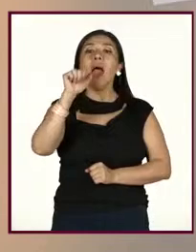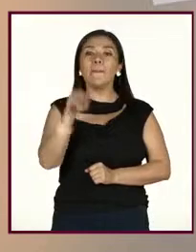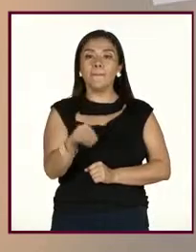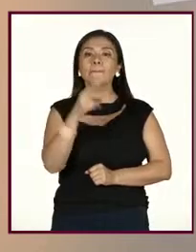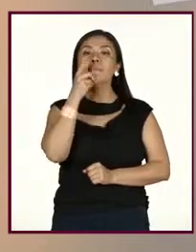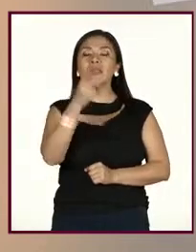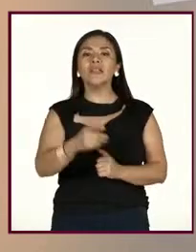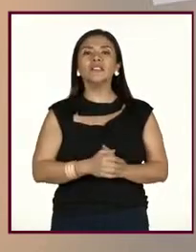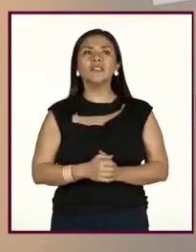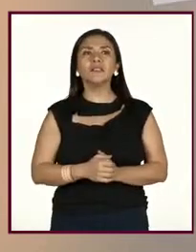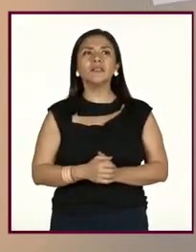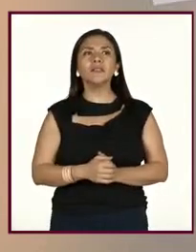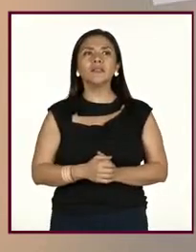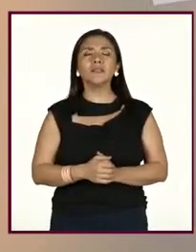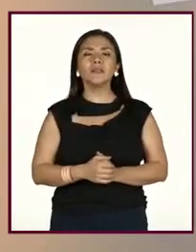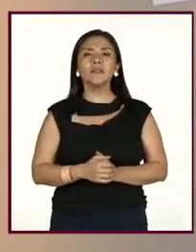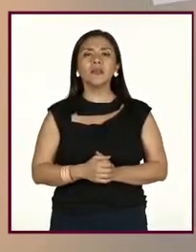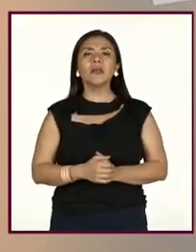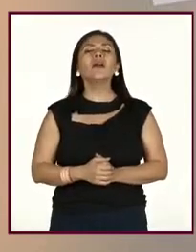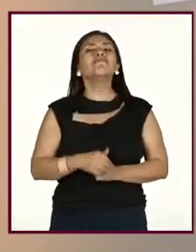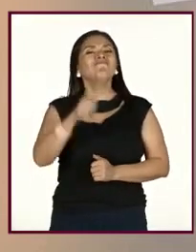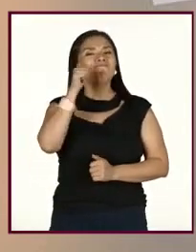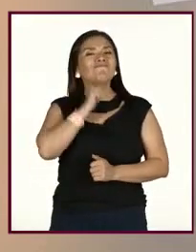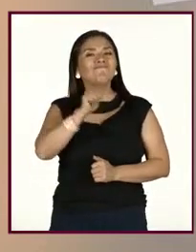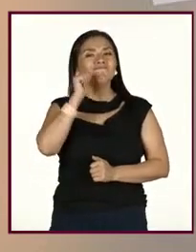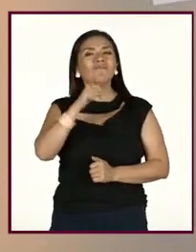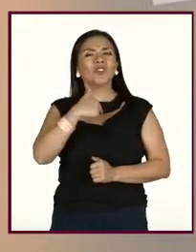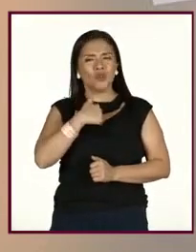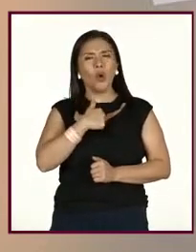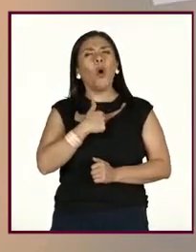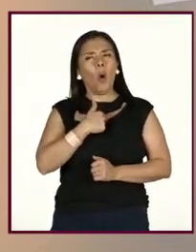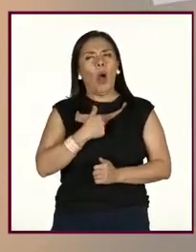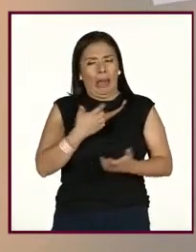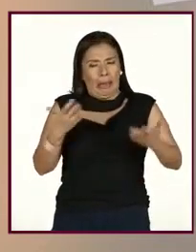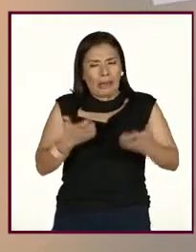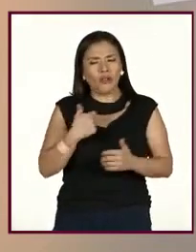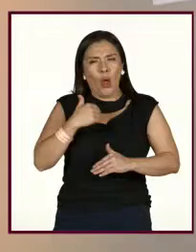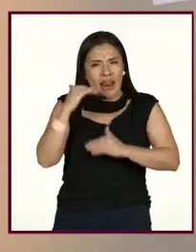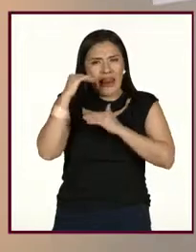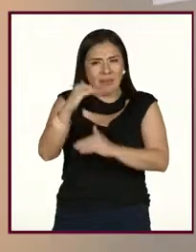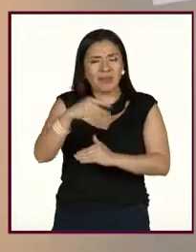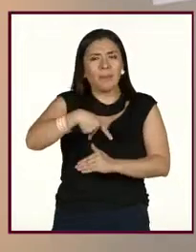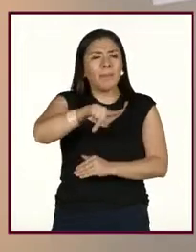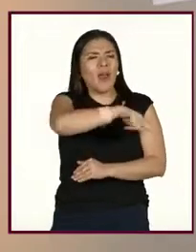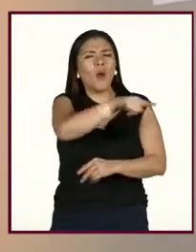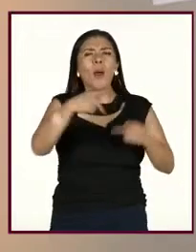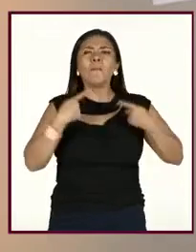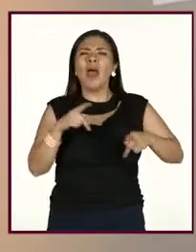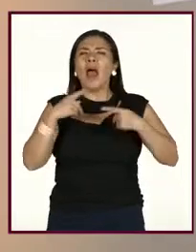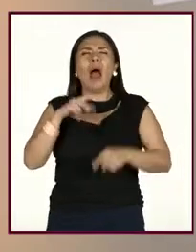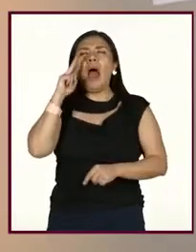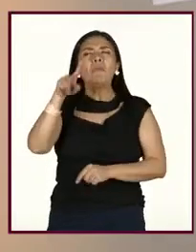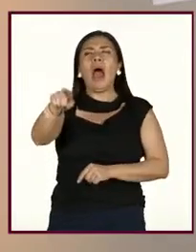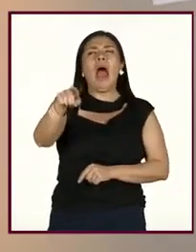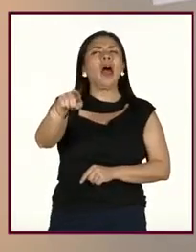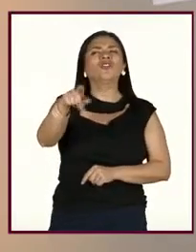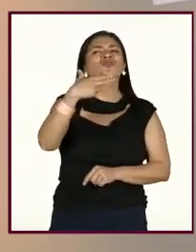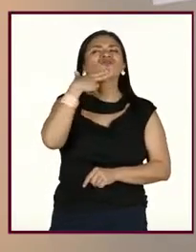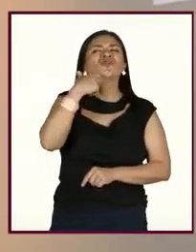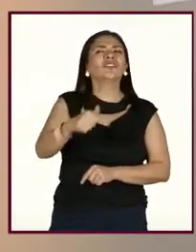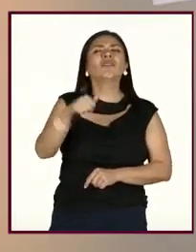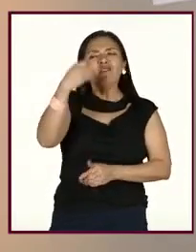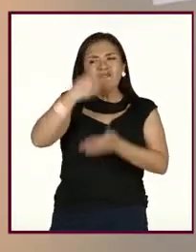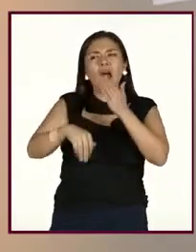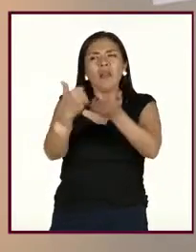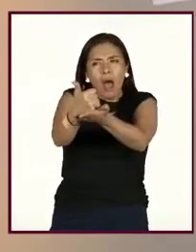Nava, uno pone límites para el autocuidado, pero las personas no lo ven así, te ven como un mal elemento por no